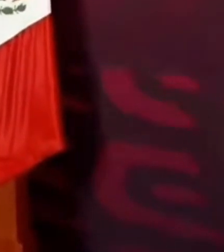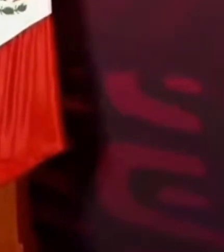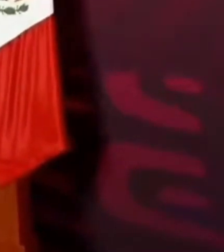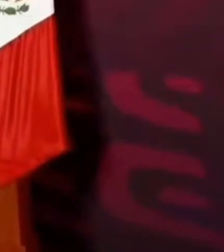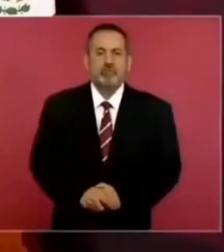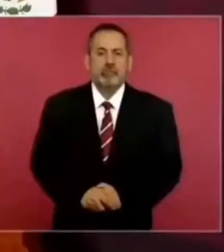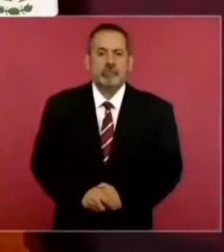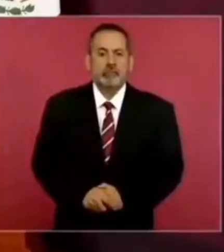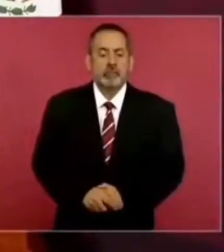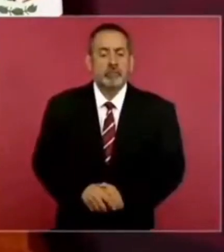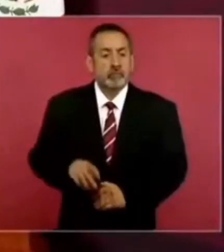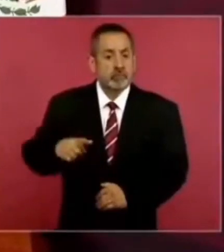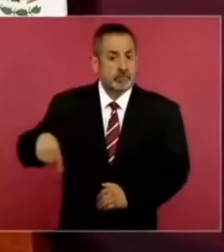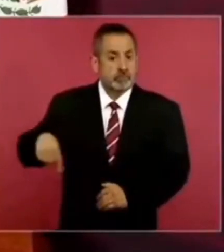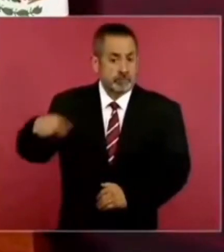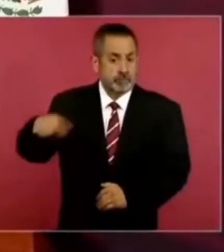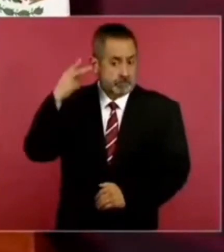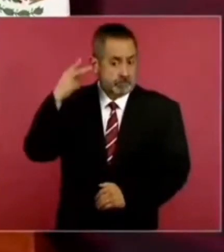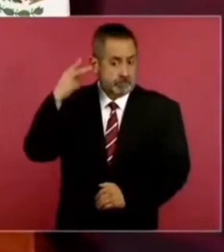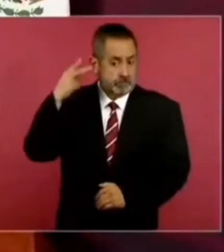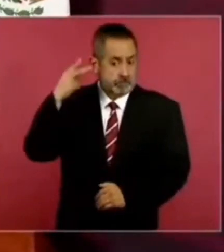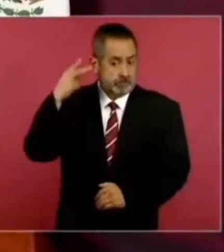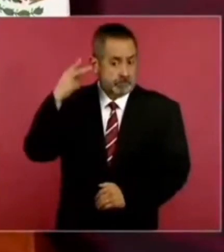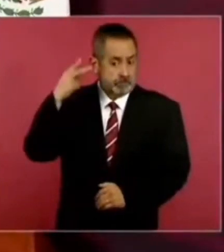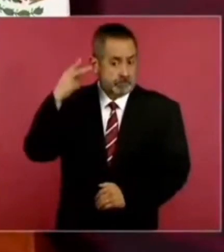que Rocío.